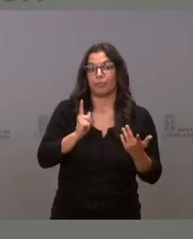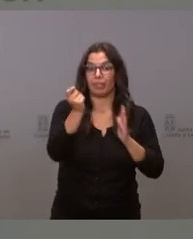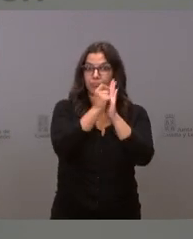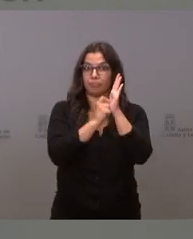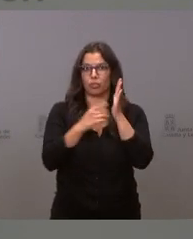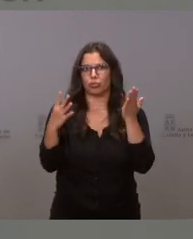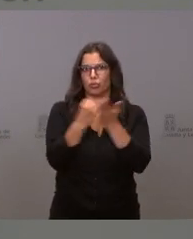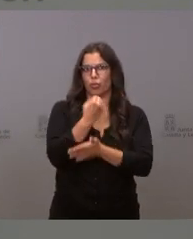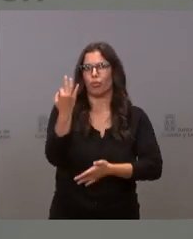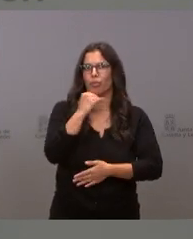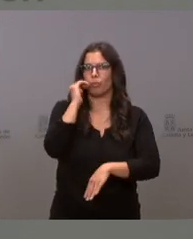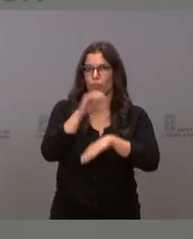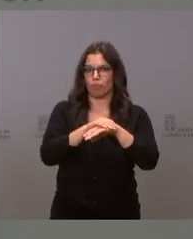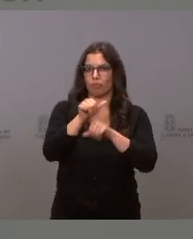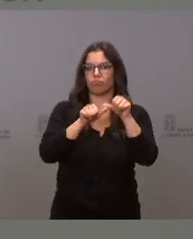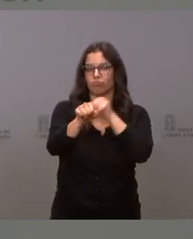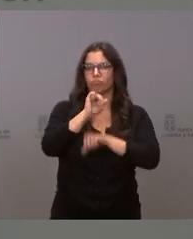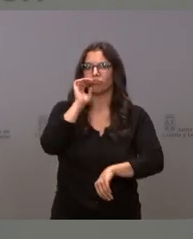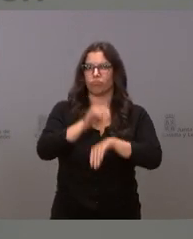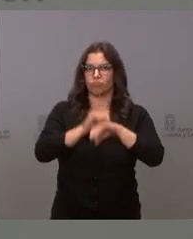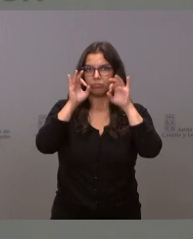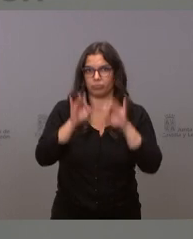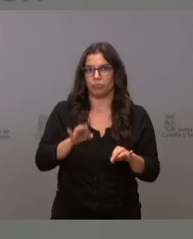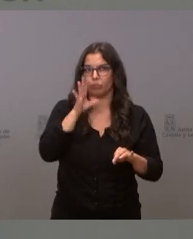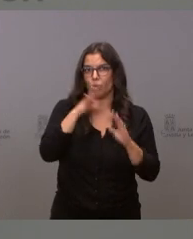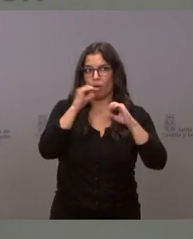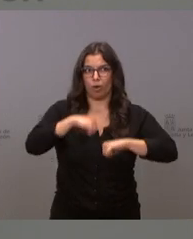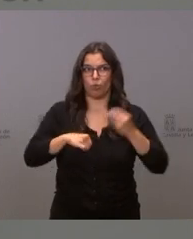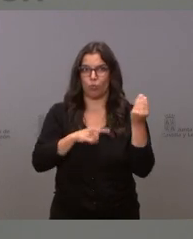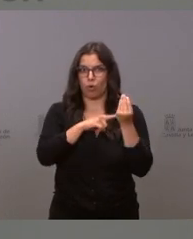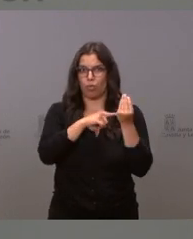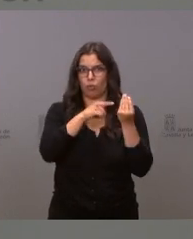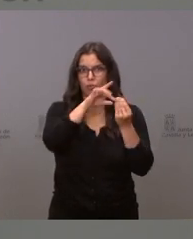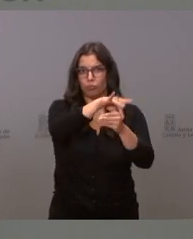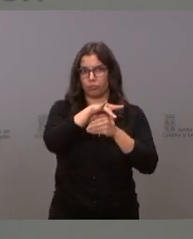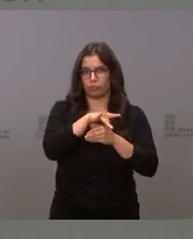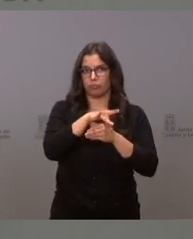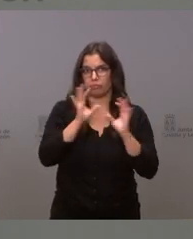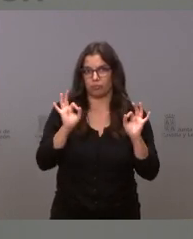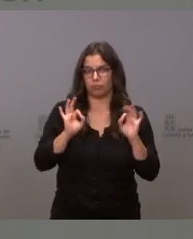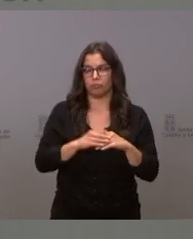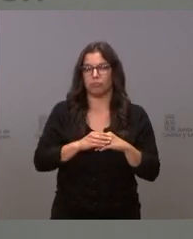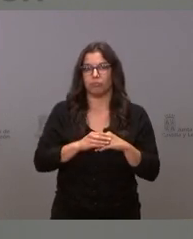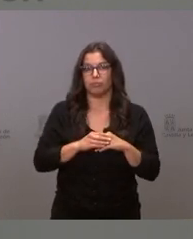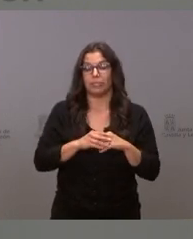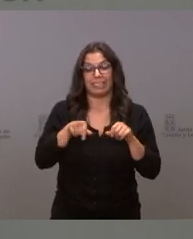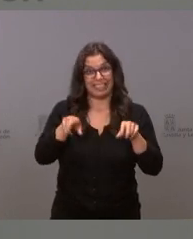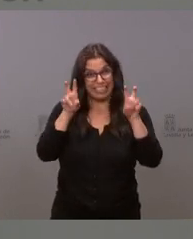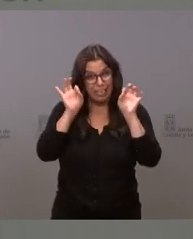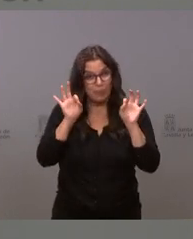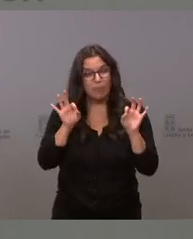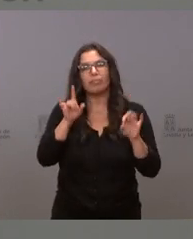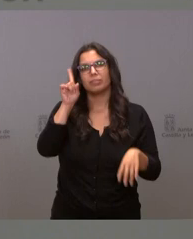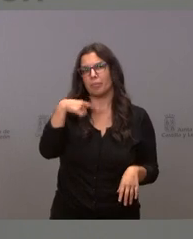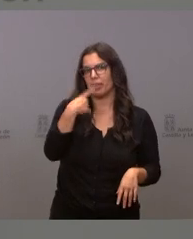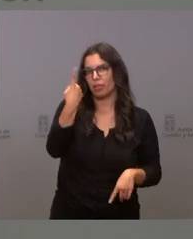y se van a cumplir porque para eso está el acuerdo del consejo de gobierno sobre este asunto en particular mire también le voy